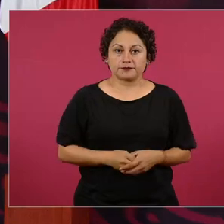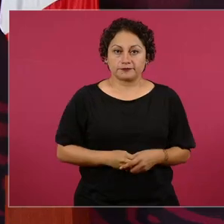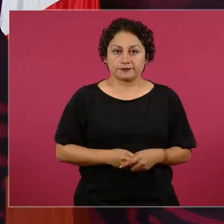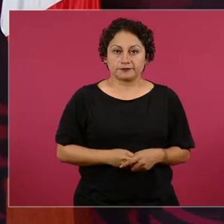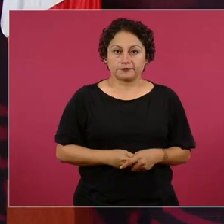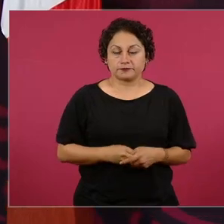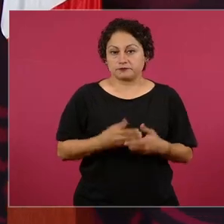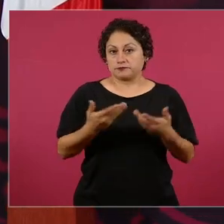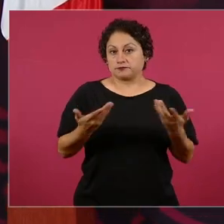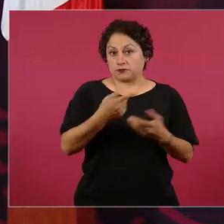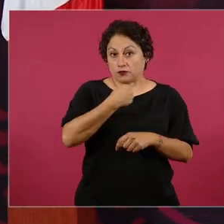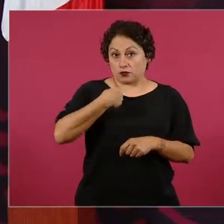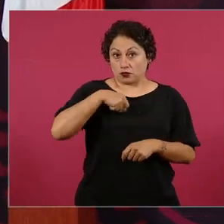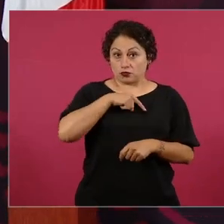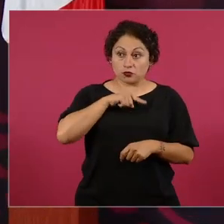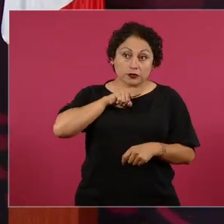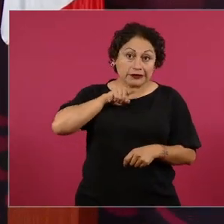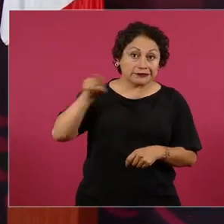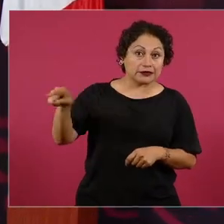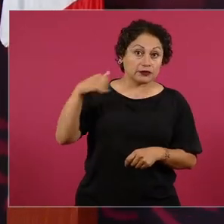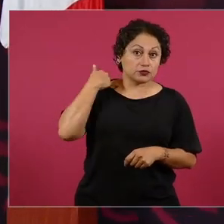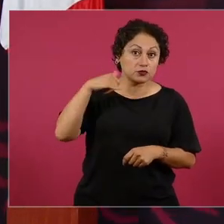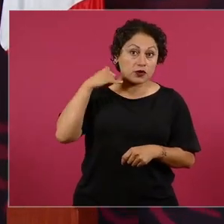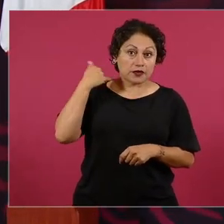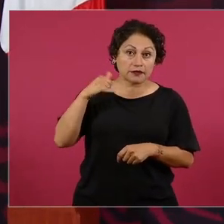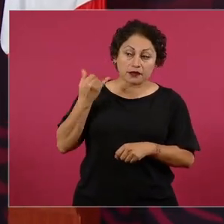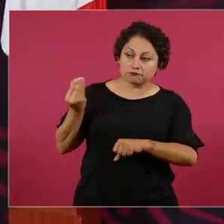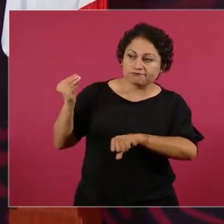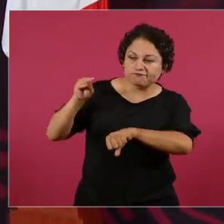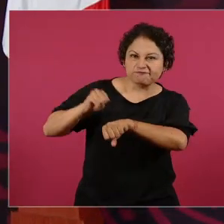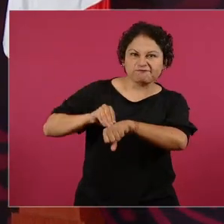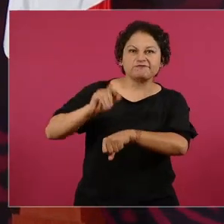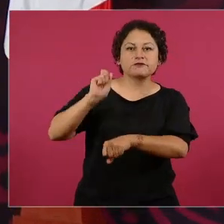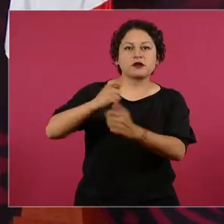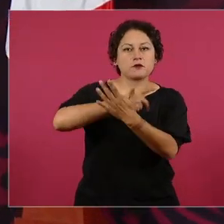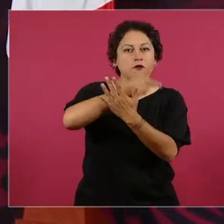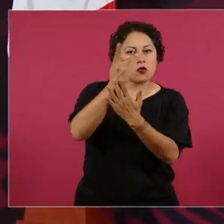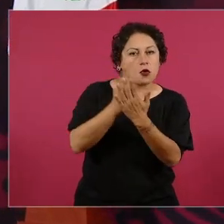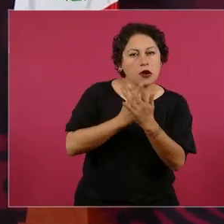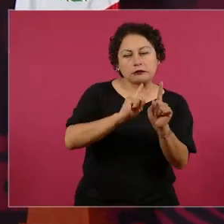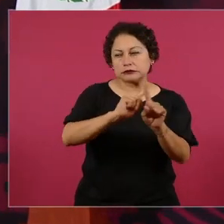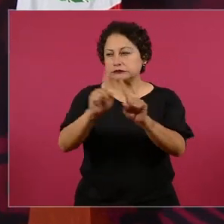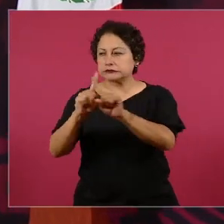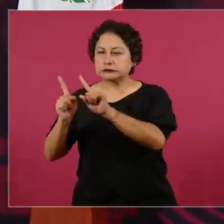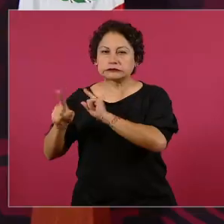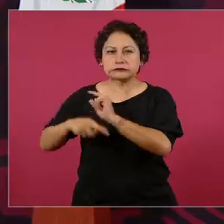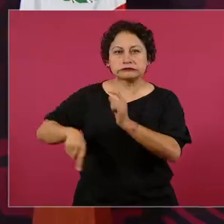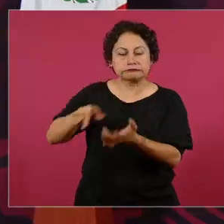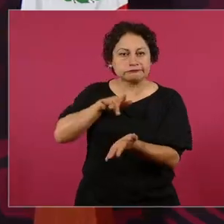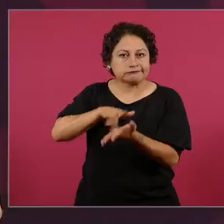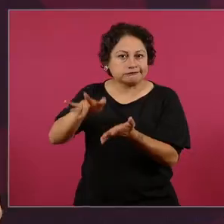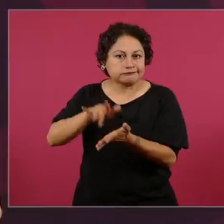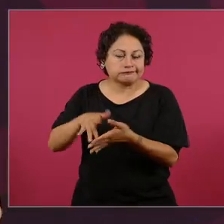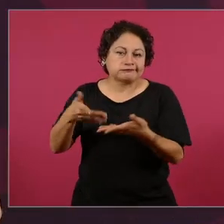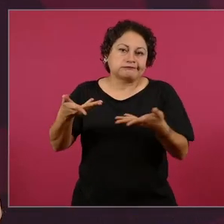Yucatán. Muchos programas de bienestar, bueno, el tren,